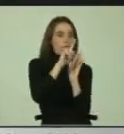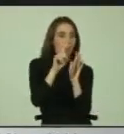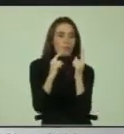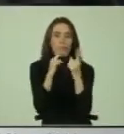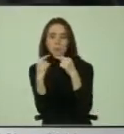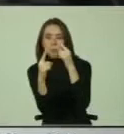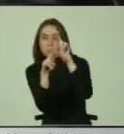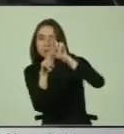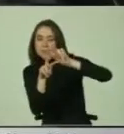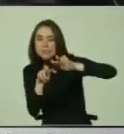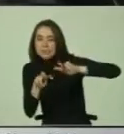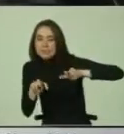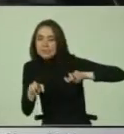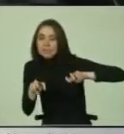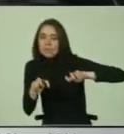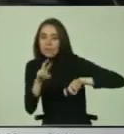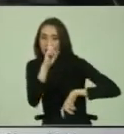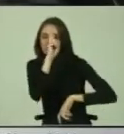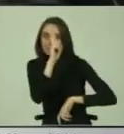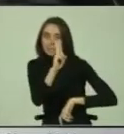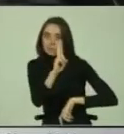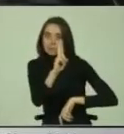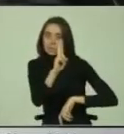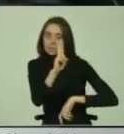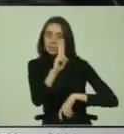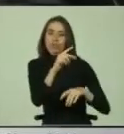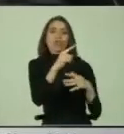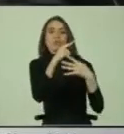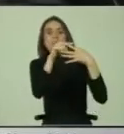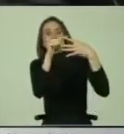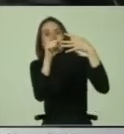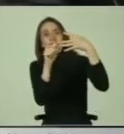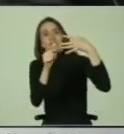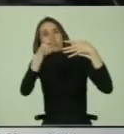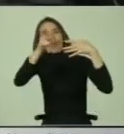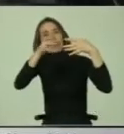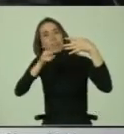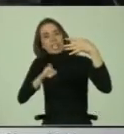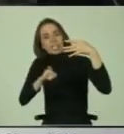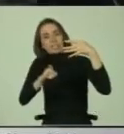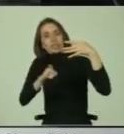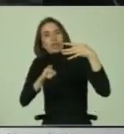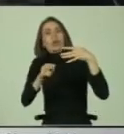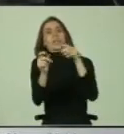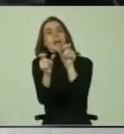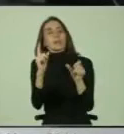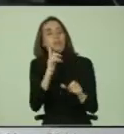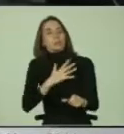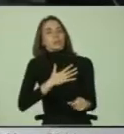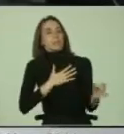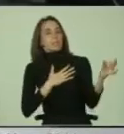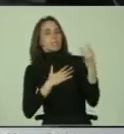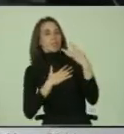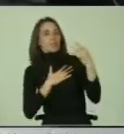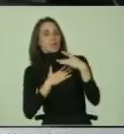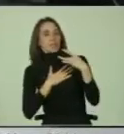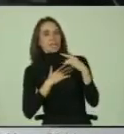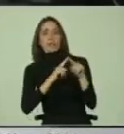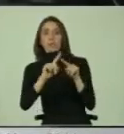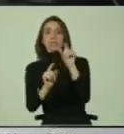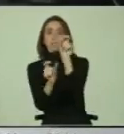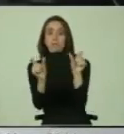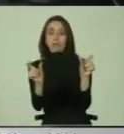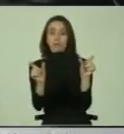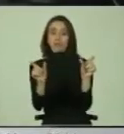entre otras cosas, en el respeto de una amplia gama de derechos y las percepciones de vulneración de diversas poblaciones que